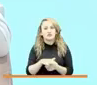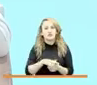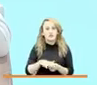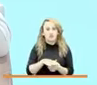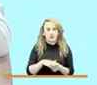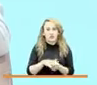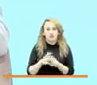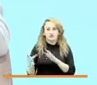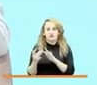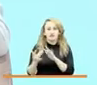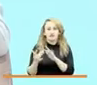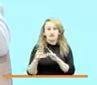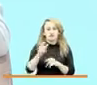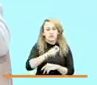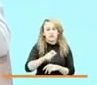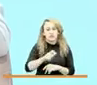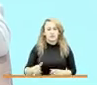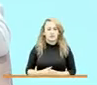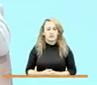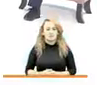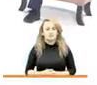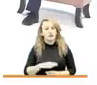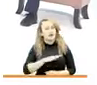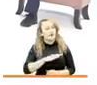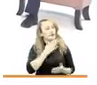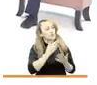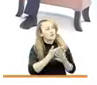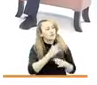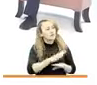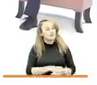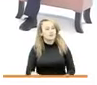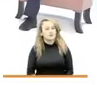el contacto directo con las víctimas alcalde muy buenas tardes